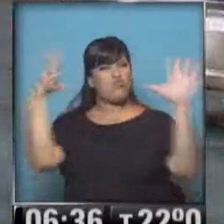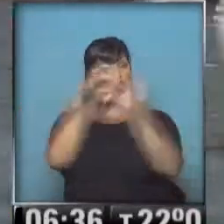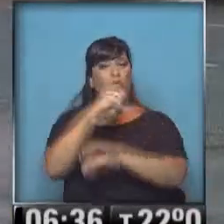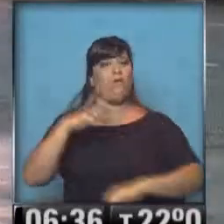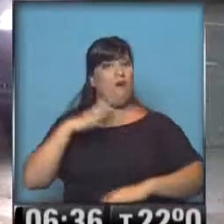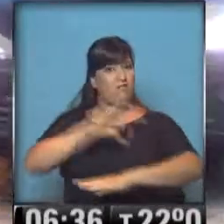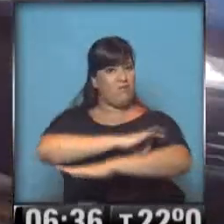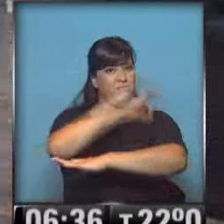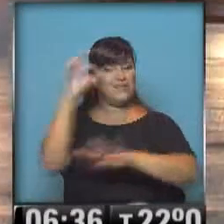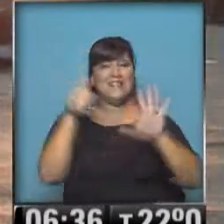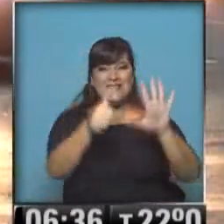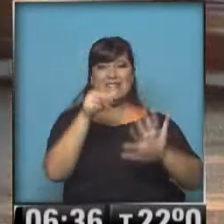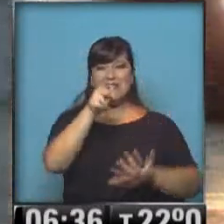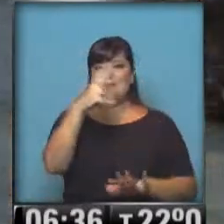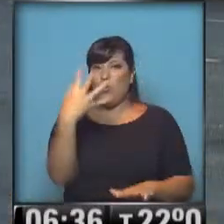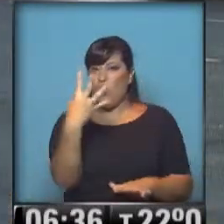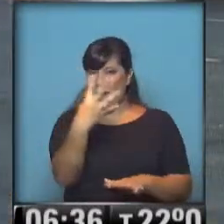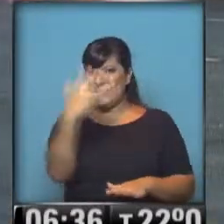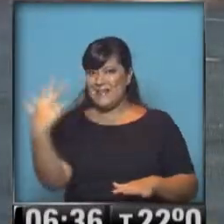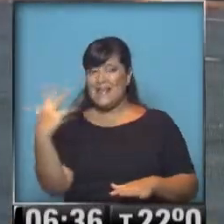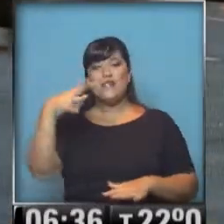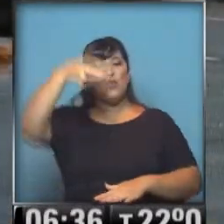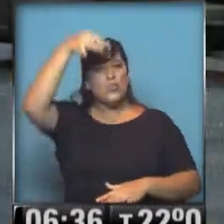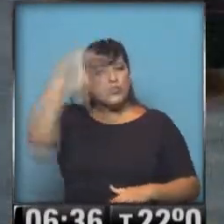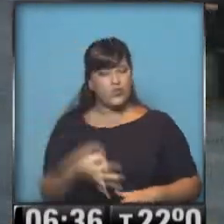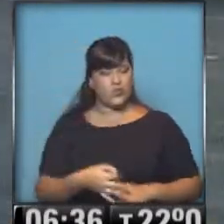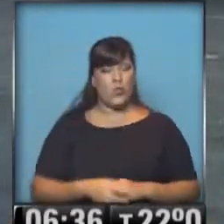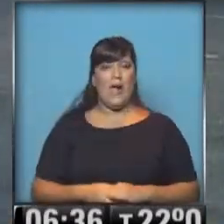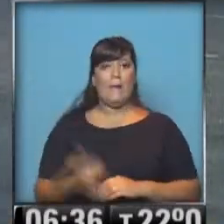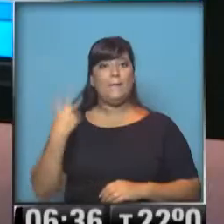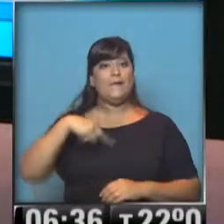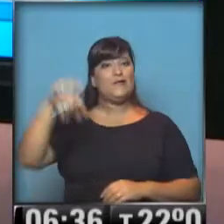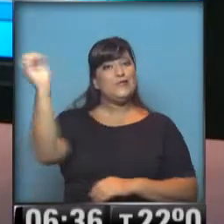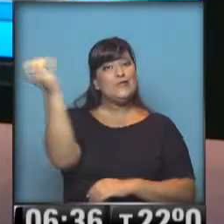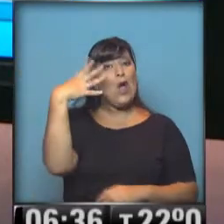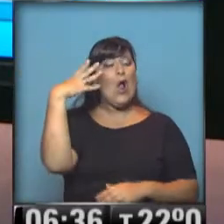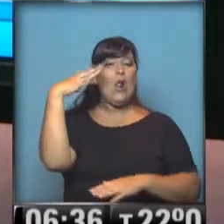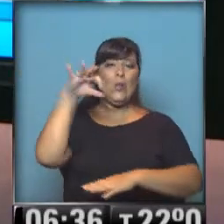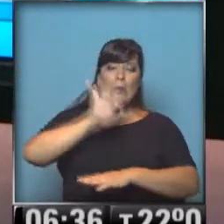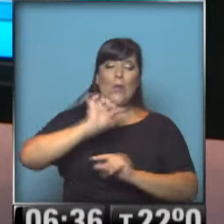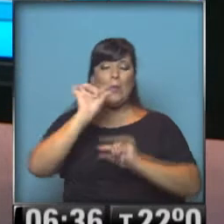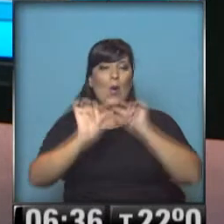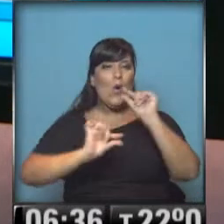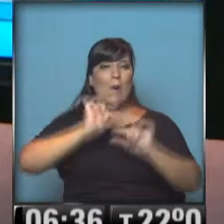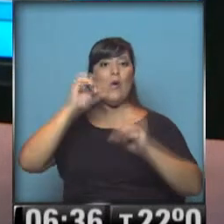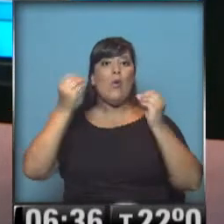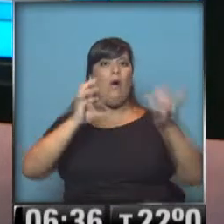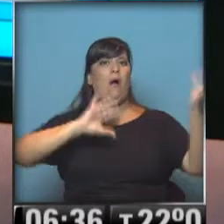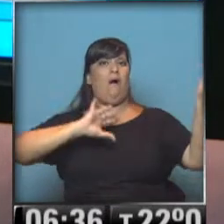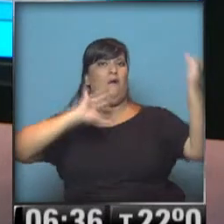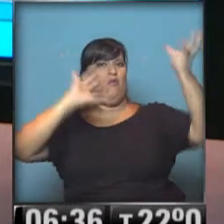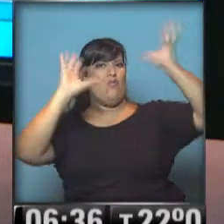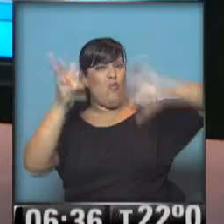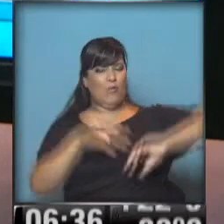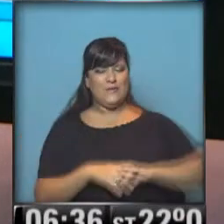salió el sol, 6 y 43 está saliendo el sol puntualmente, pero un sol tímido, porque hay mucha nube en el norte de la provincia de Buenos